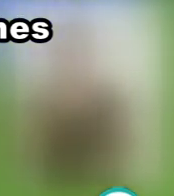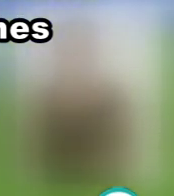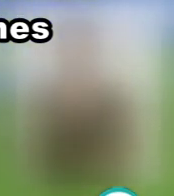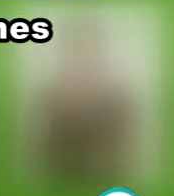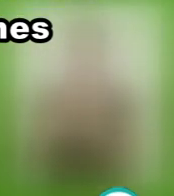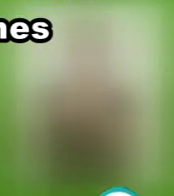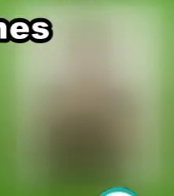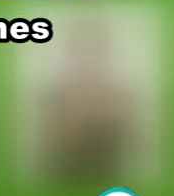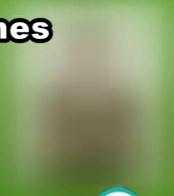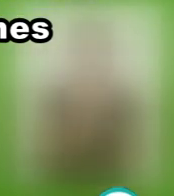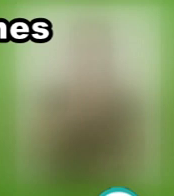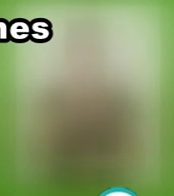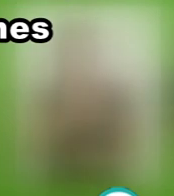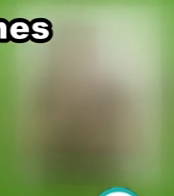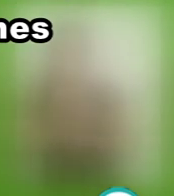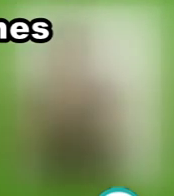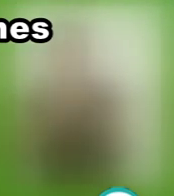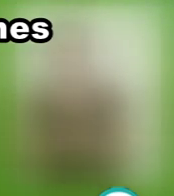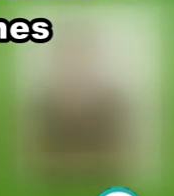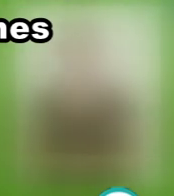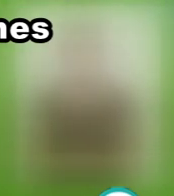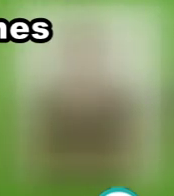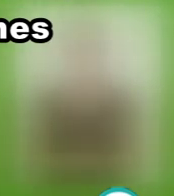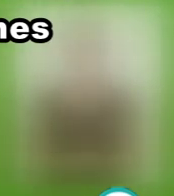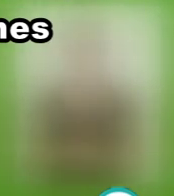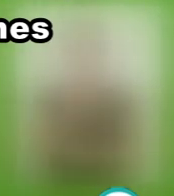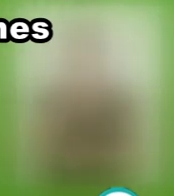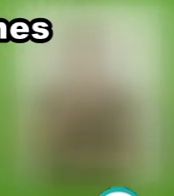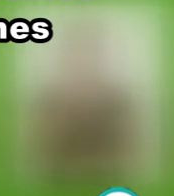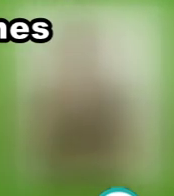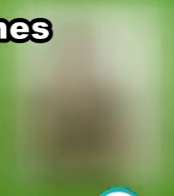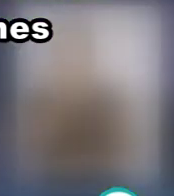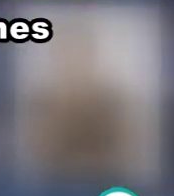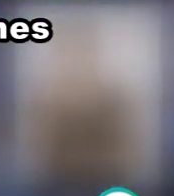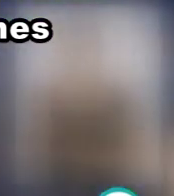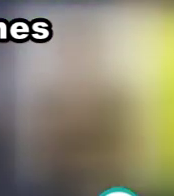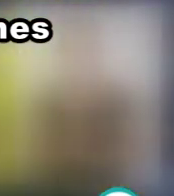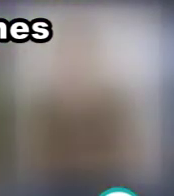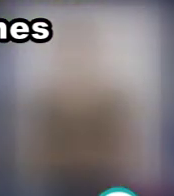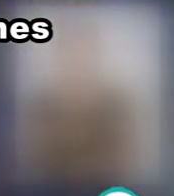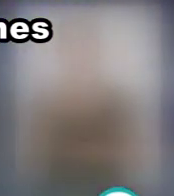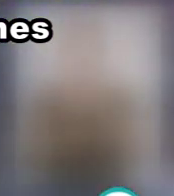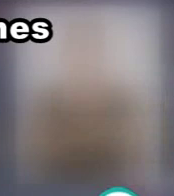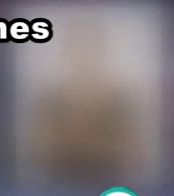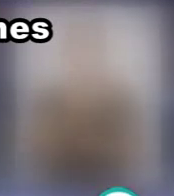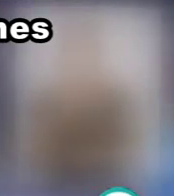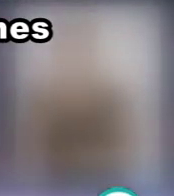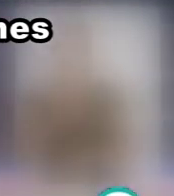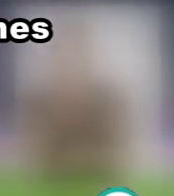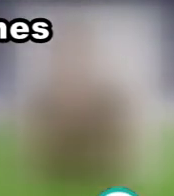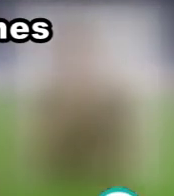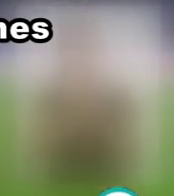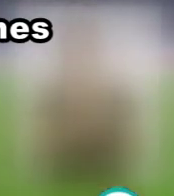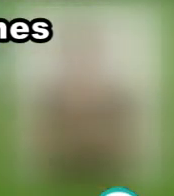un espectáculo. Y no es dudoso porque lleva ya tres o cuatro goles de la misma ejecución. Hace una parecida a la que hace machis habitualmente,